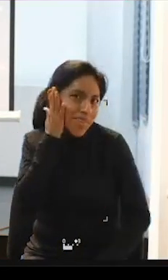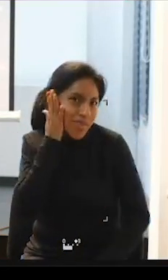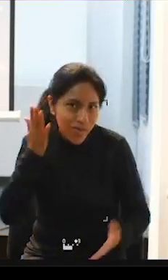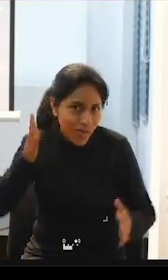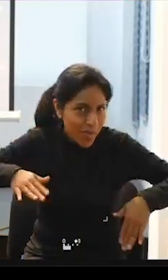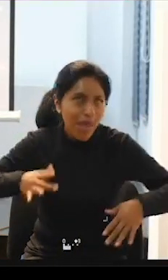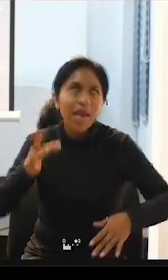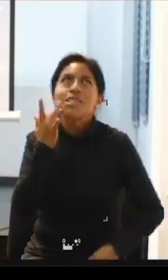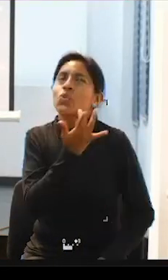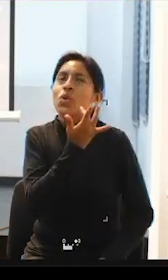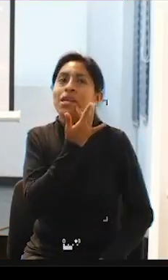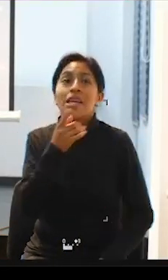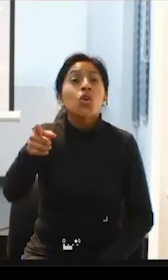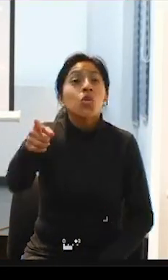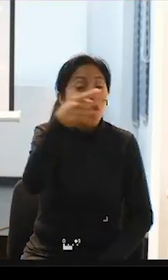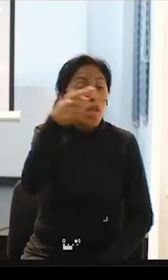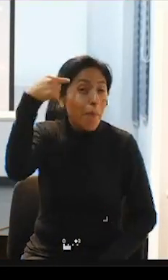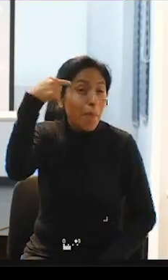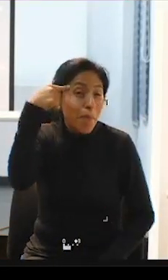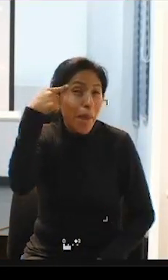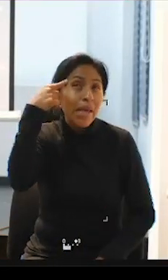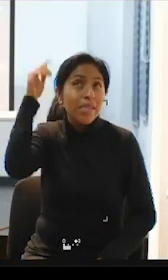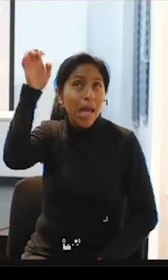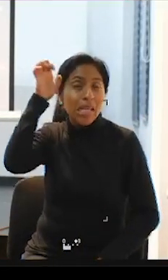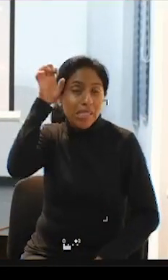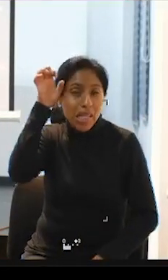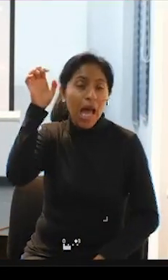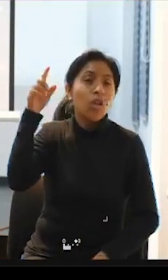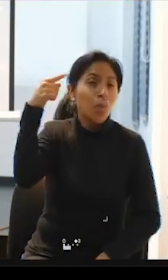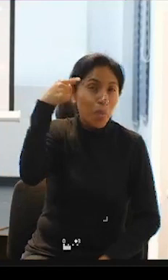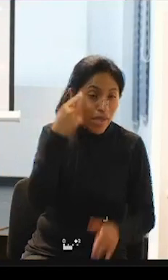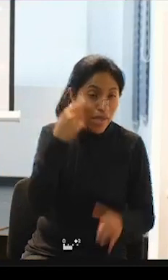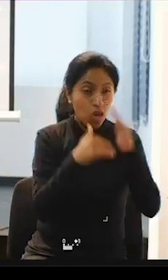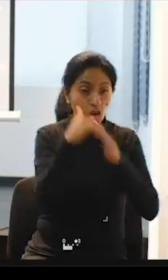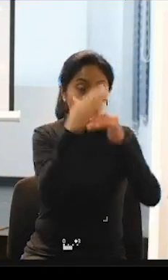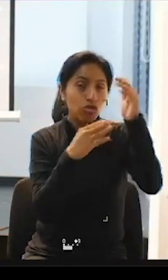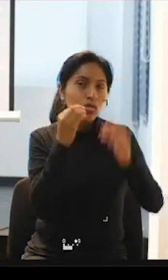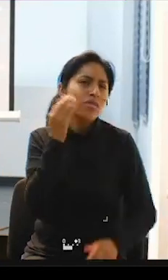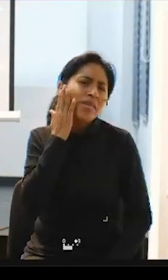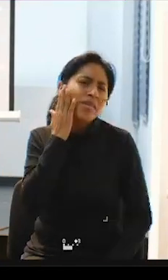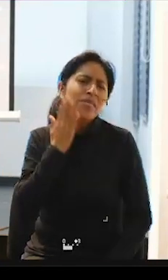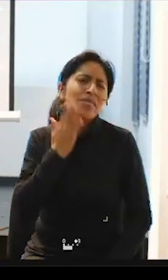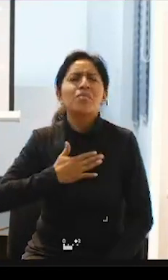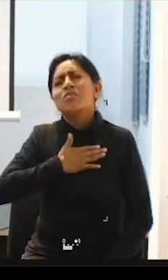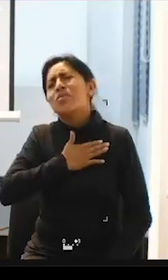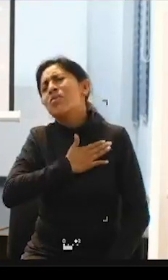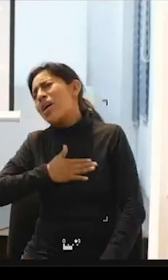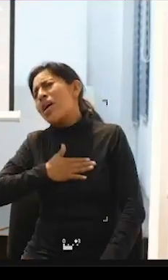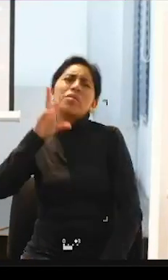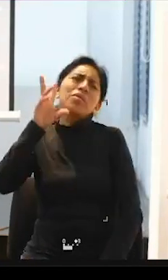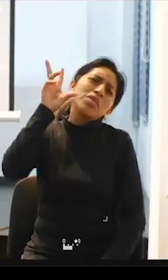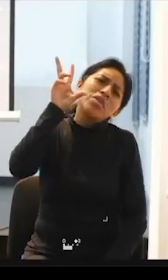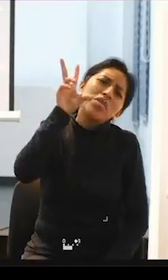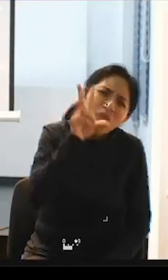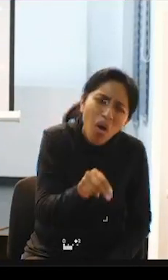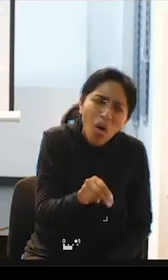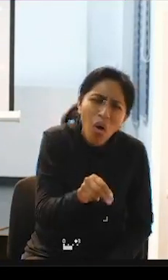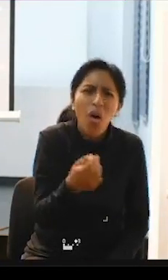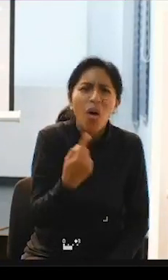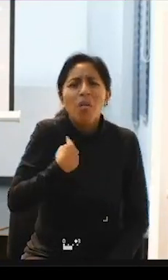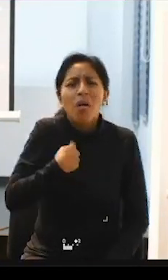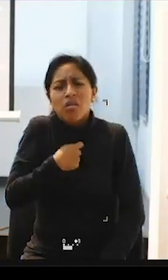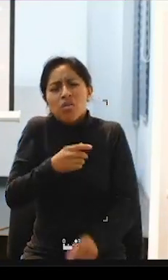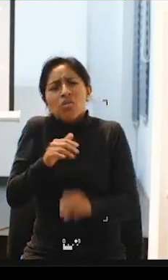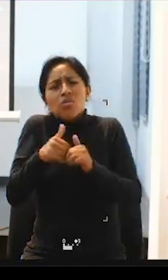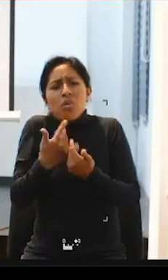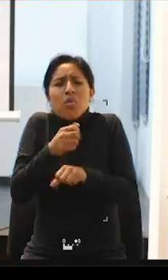hagan esto nos quita la libertad que es algo importante de todo ser humano entonces con eso